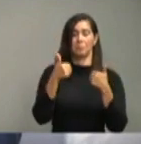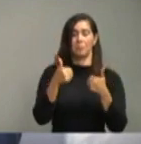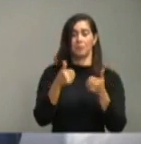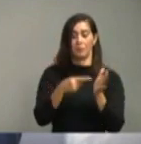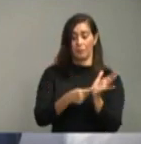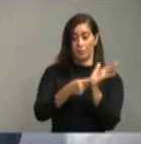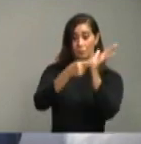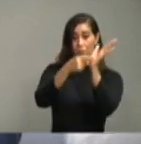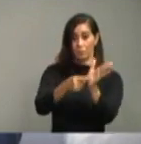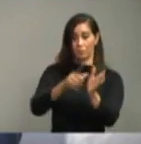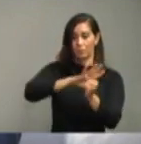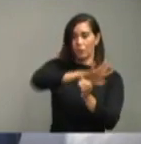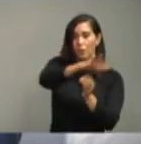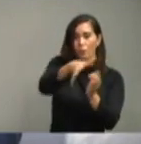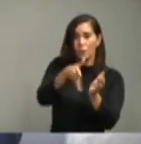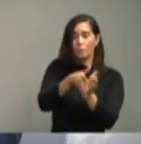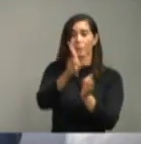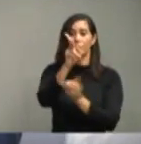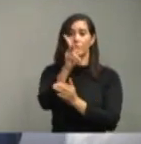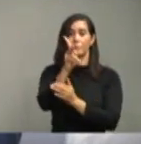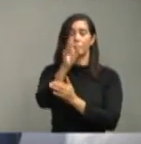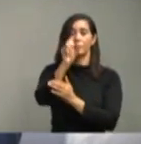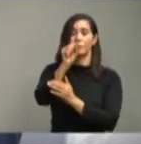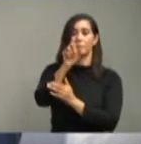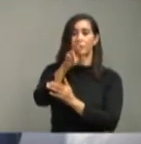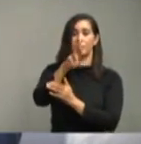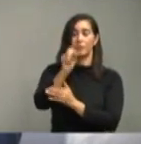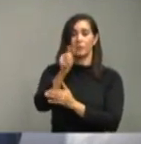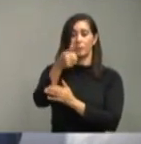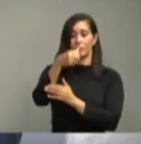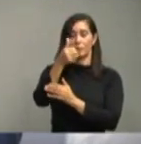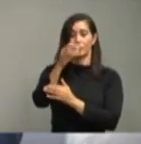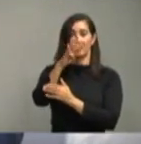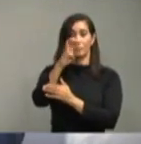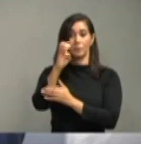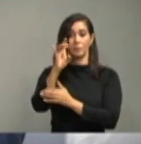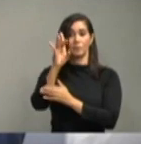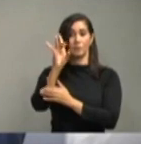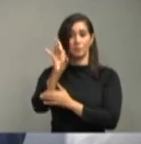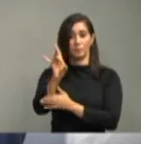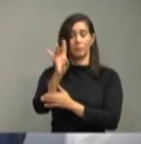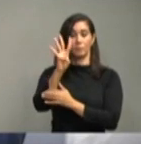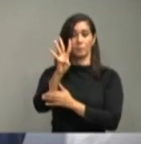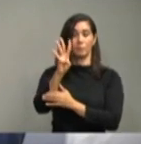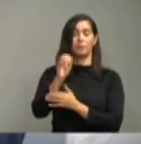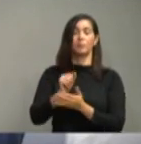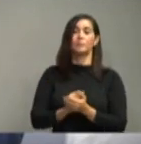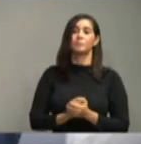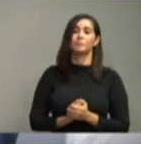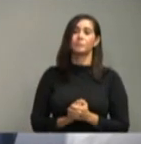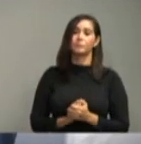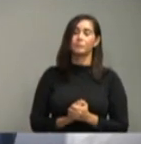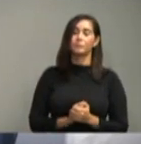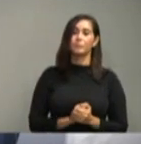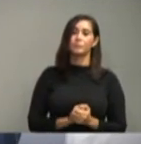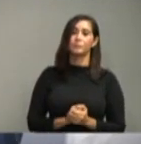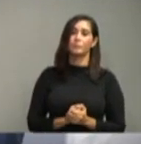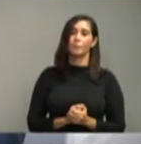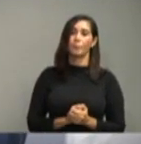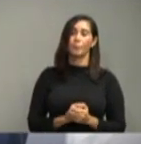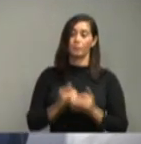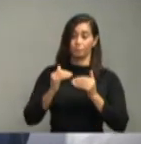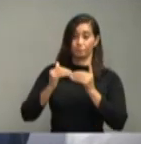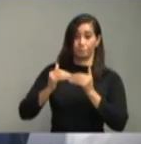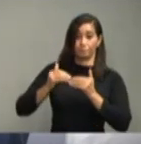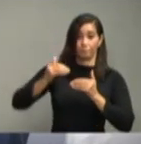de PCR 10.448. A partir del